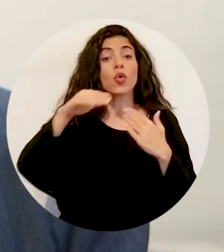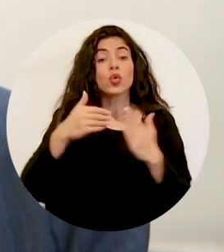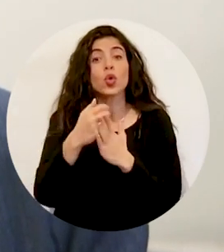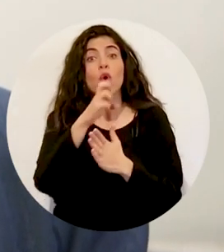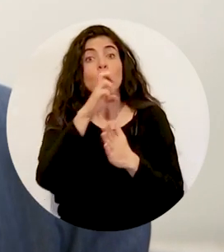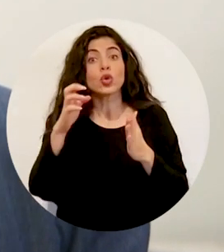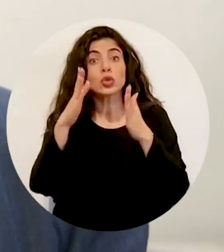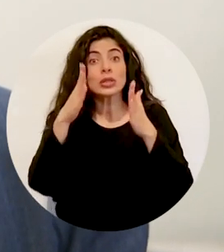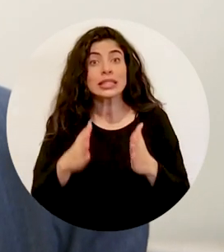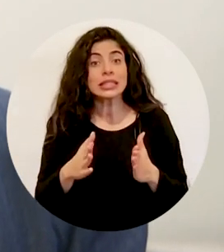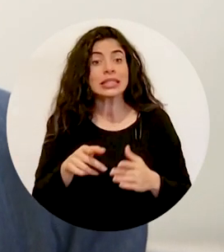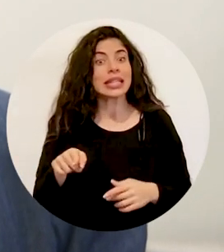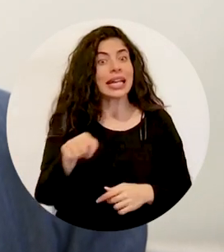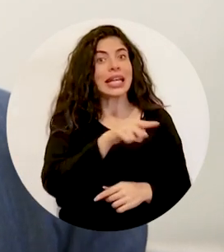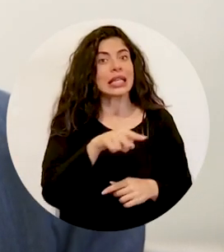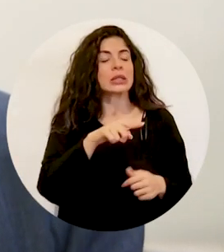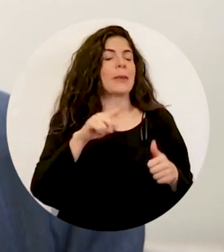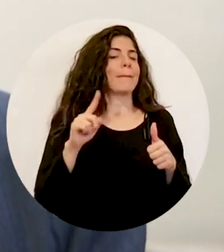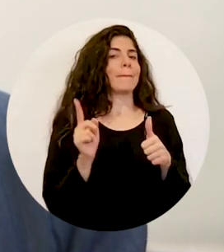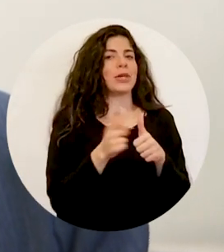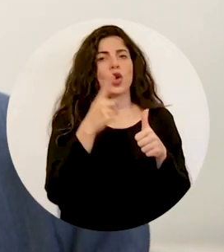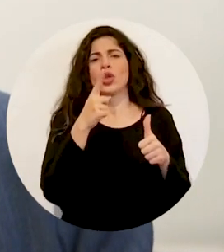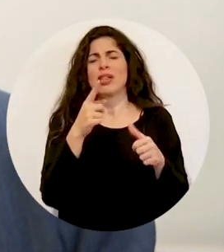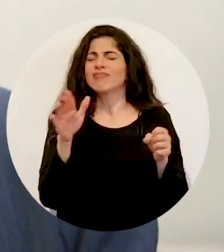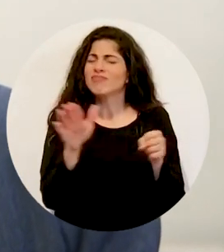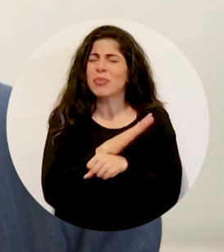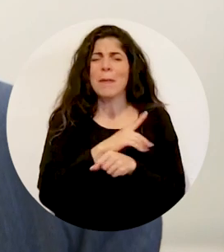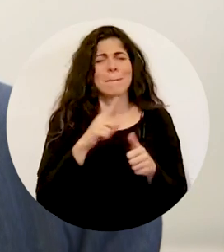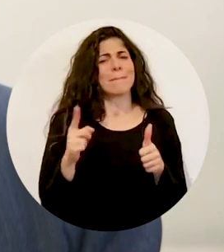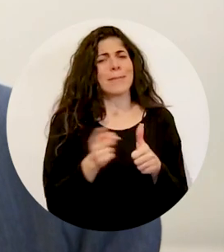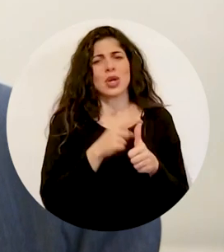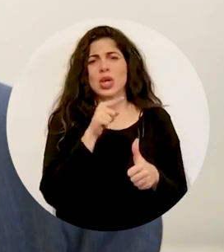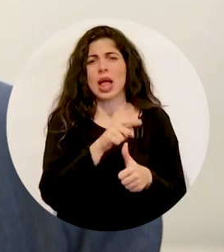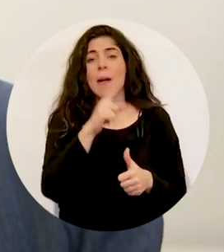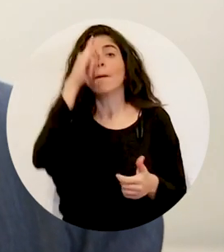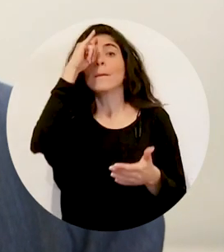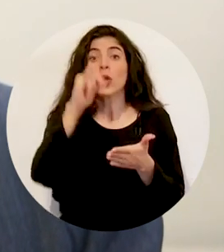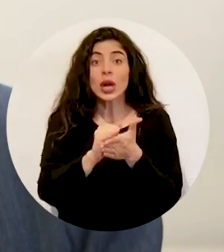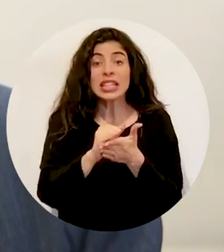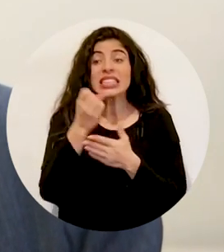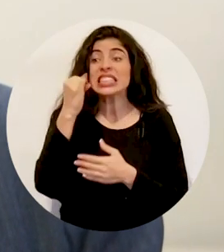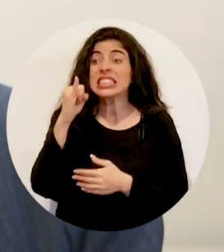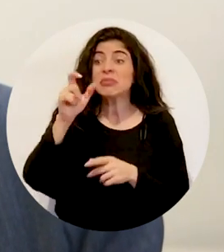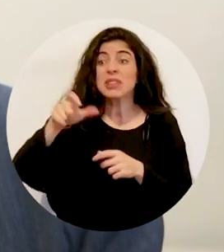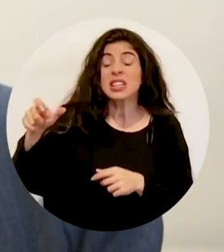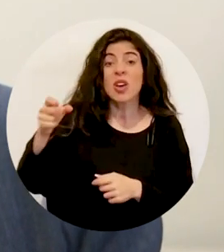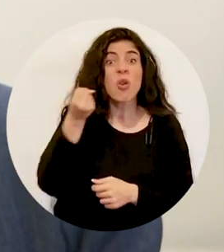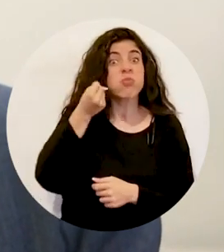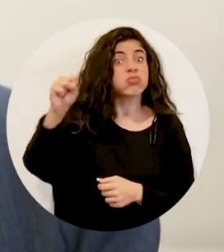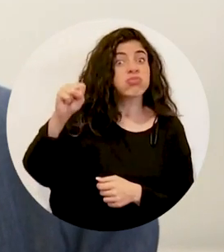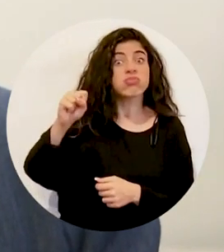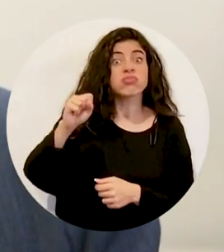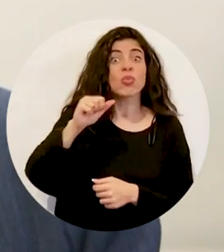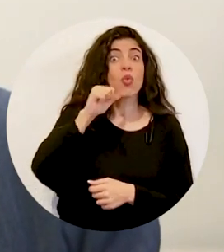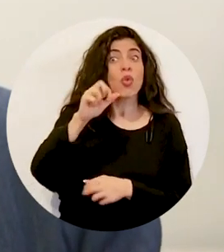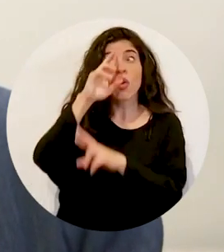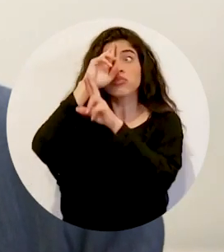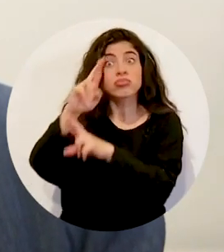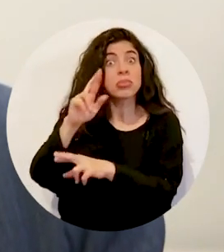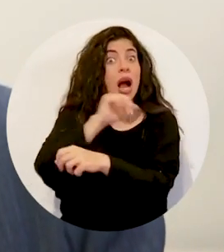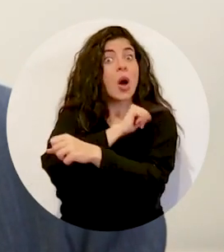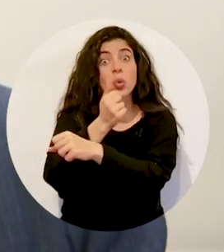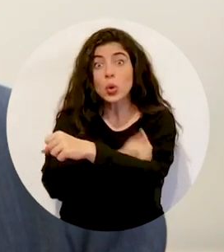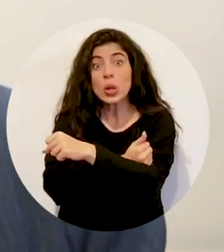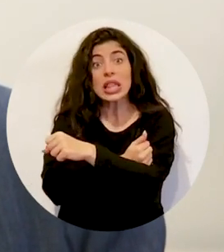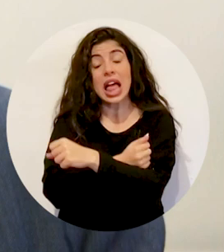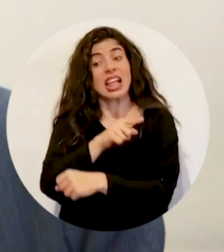costarricenses son nuestra prioridad absoluta. Por eso, quien no cumpla con lo establecido por las autoridades